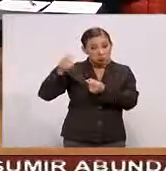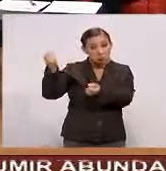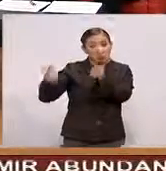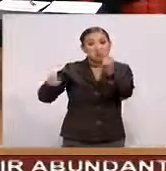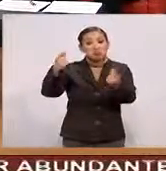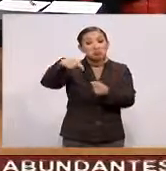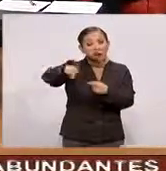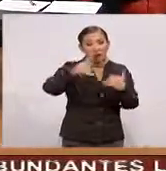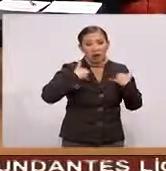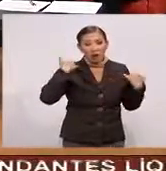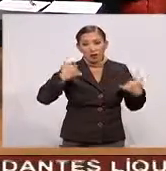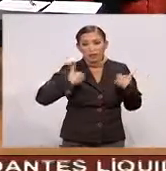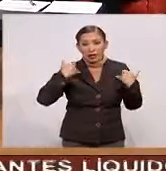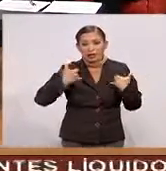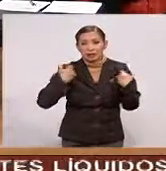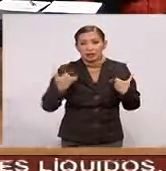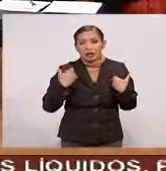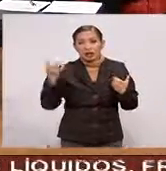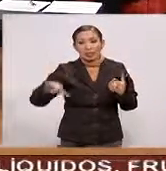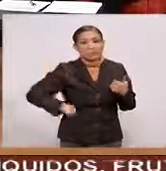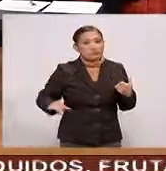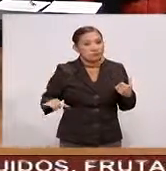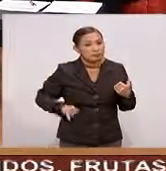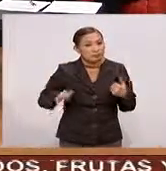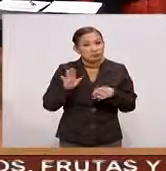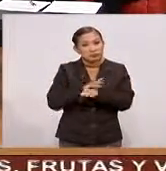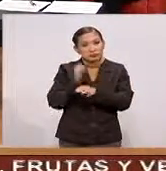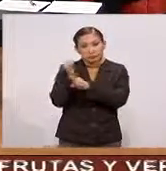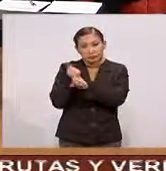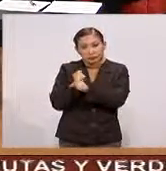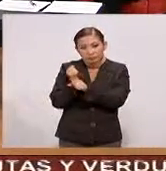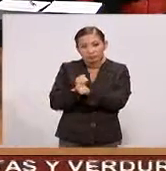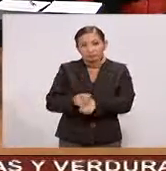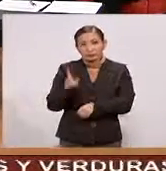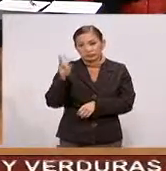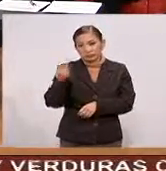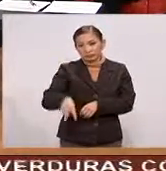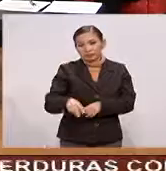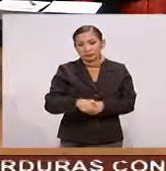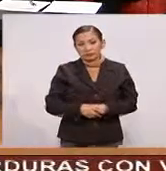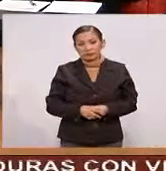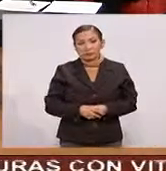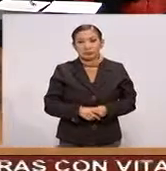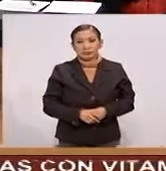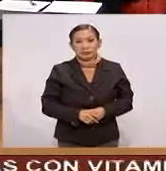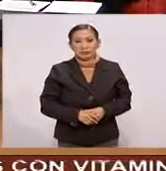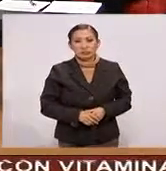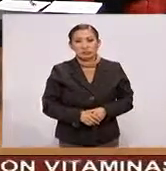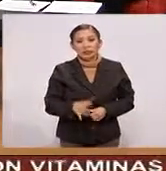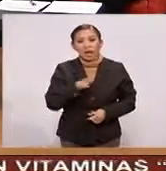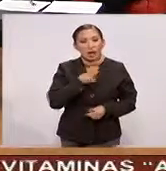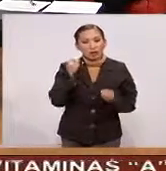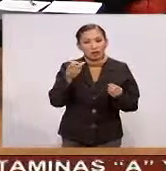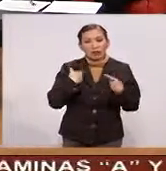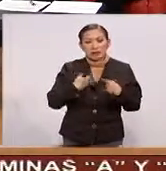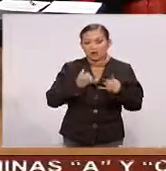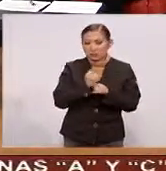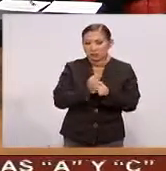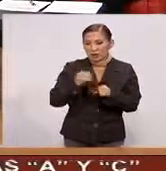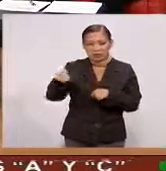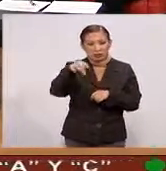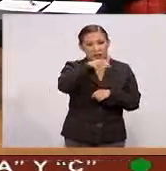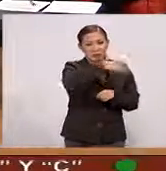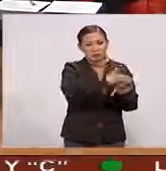Jóvenes Que se interesan Por la investigación ¿Verdad? Sí Sí Hay muchas investigaciones Que son